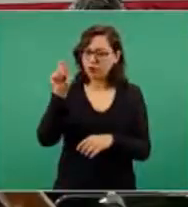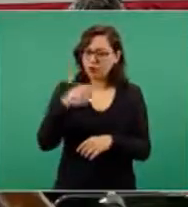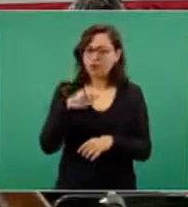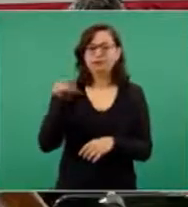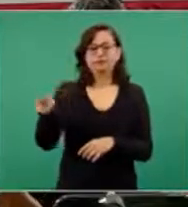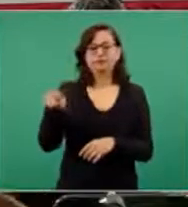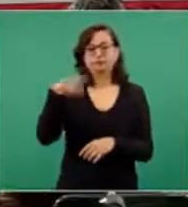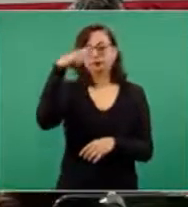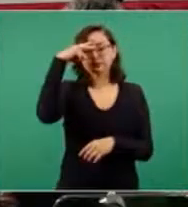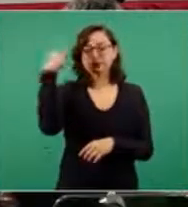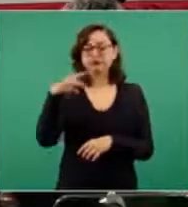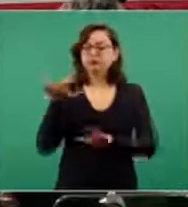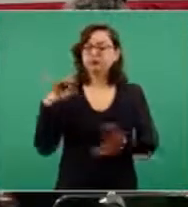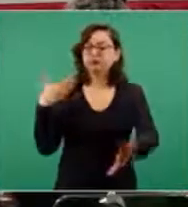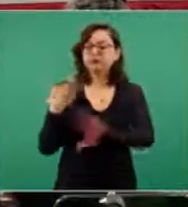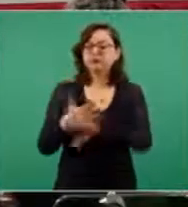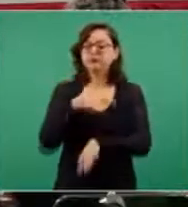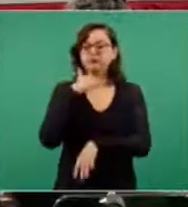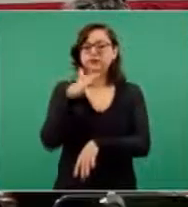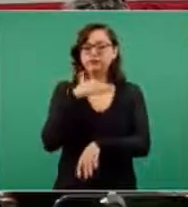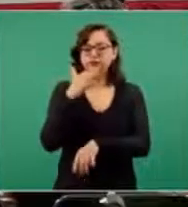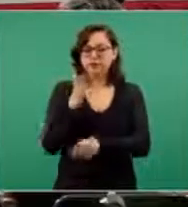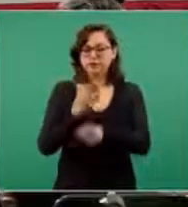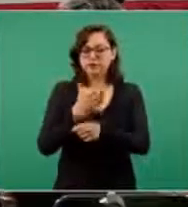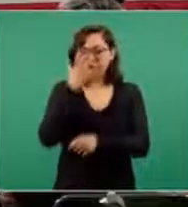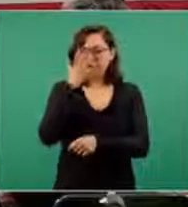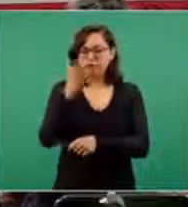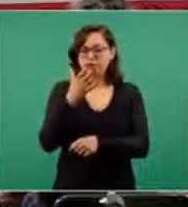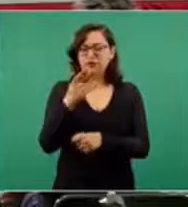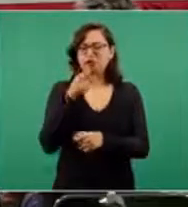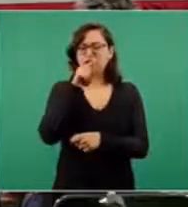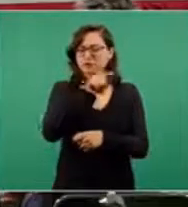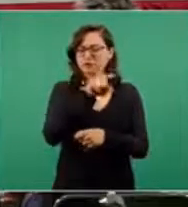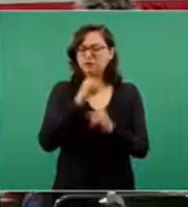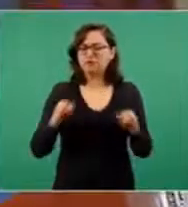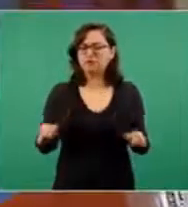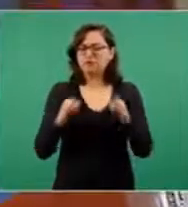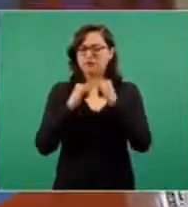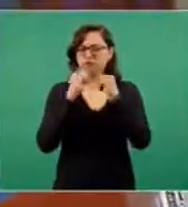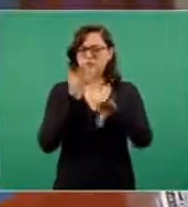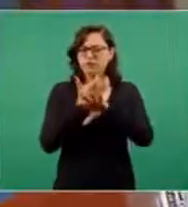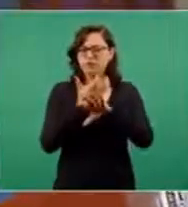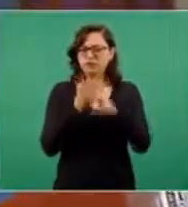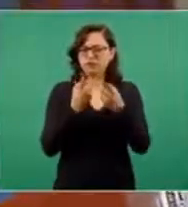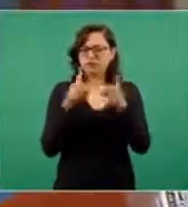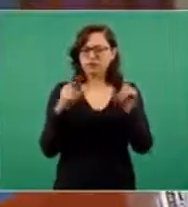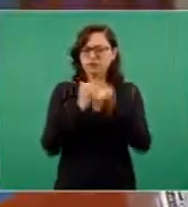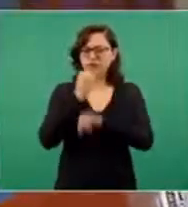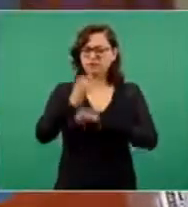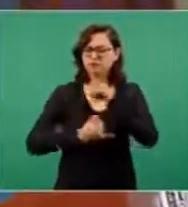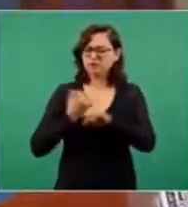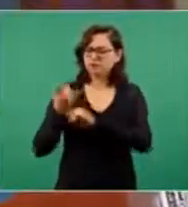mexicanos contra la corrupción y la impunidad a través de la Agencia de Estados Unidos para el Desarrollo Internacional.